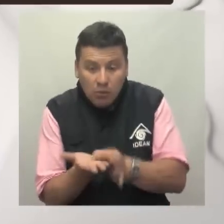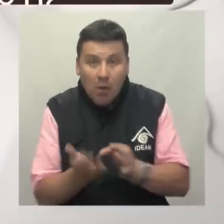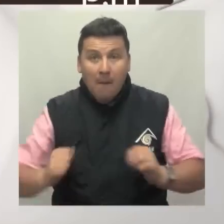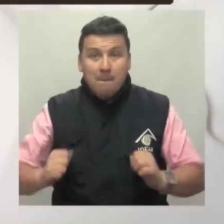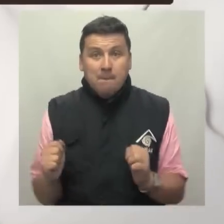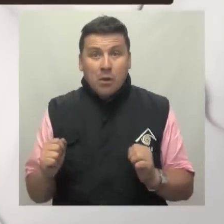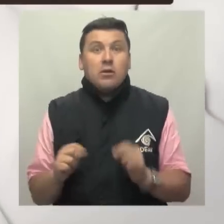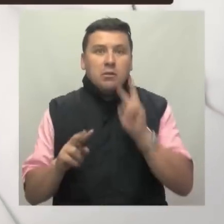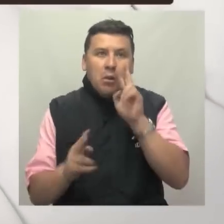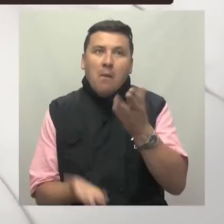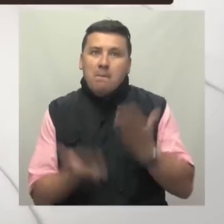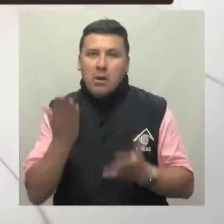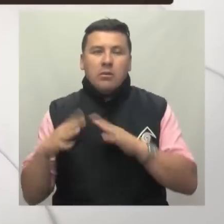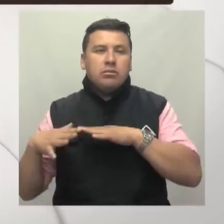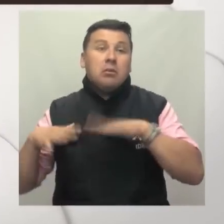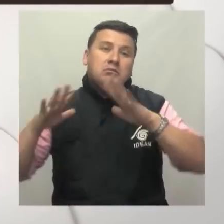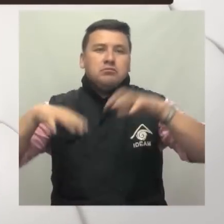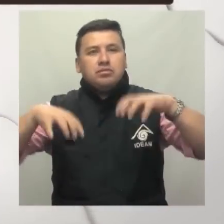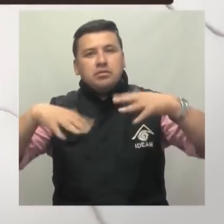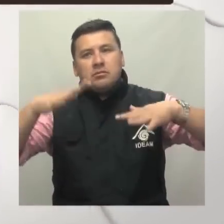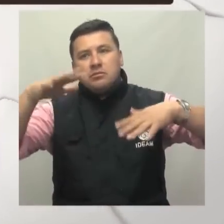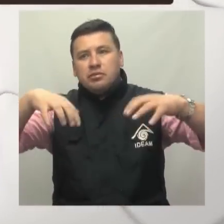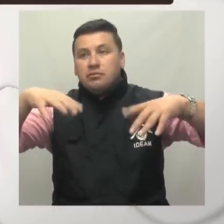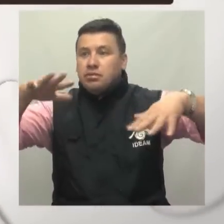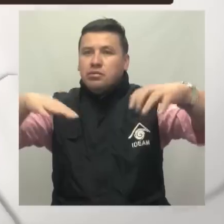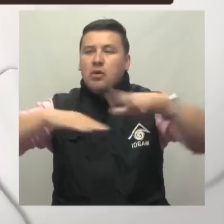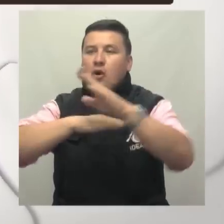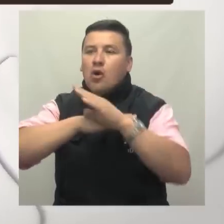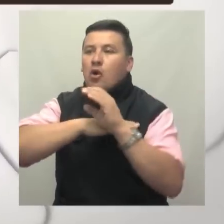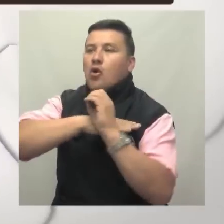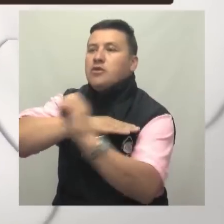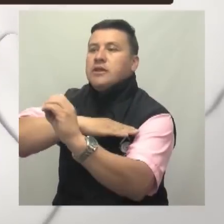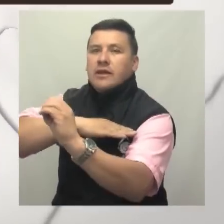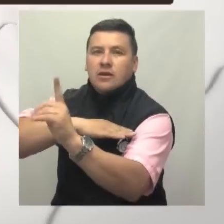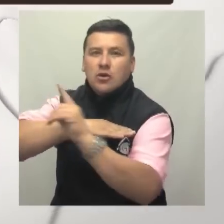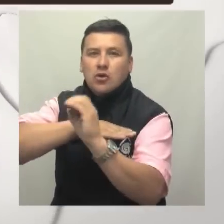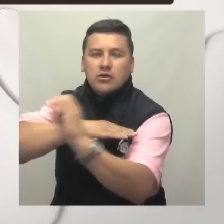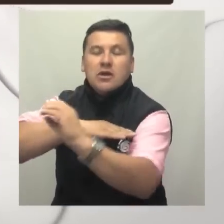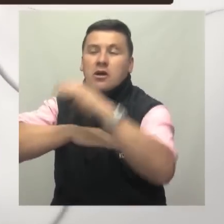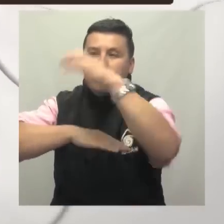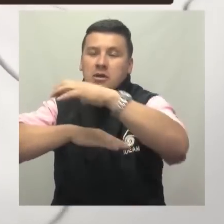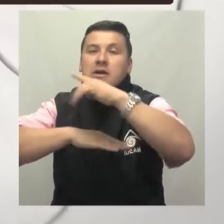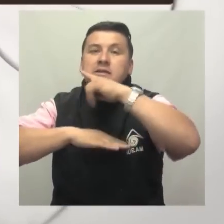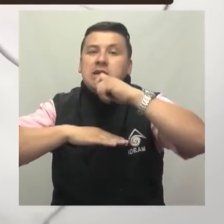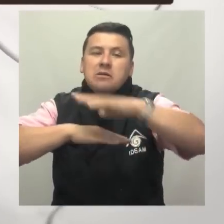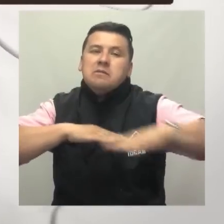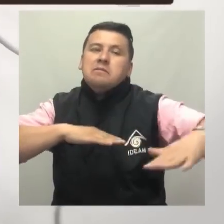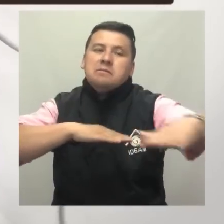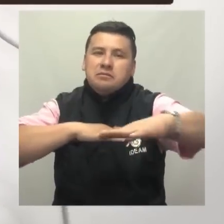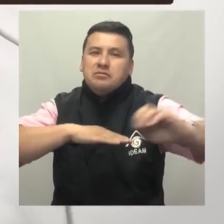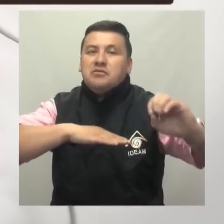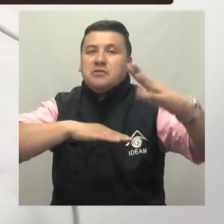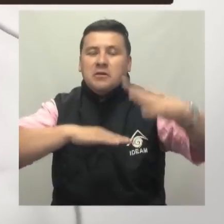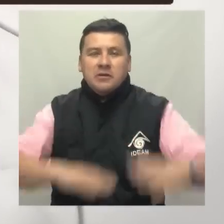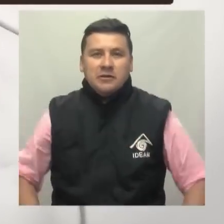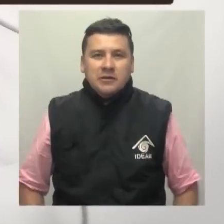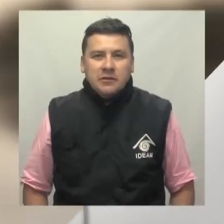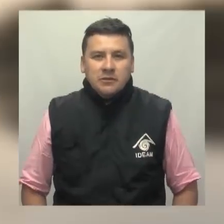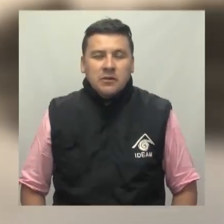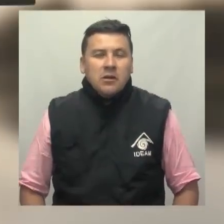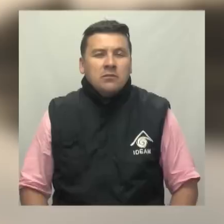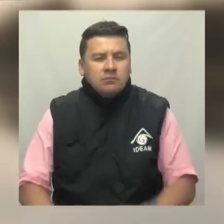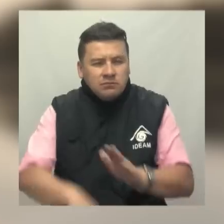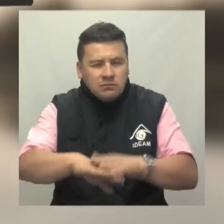capital tiene presencia de posibles lloviznas en sectores dispersos al occidente de la ciudad, con tiempo seco en el resto del área metropolitana.